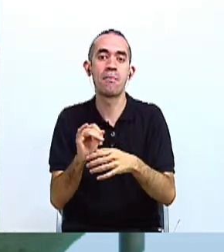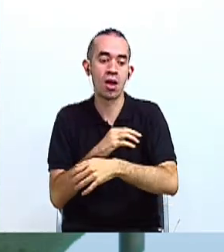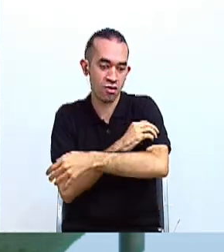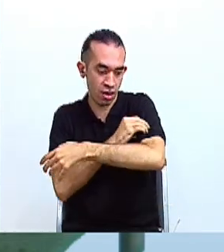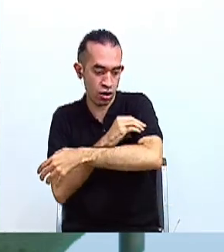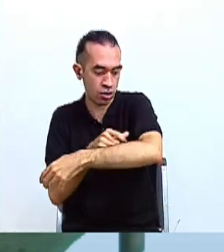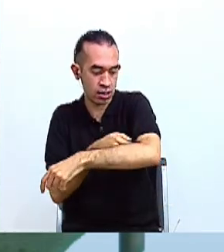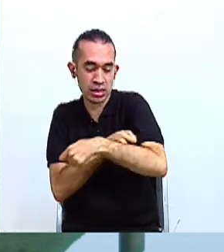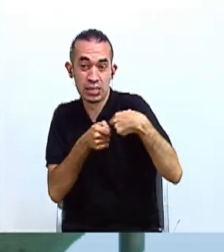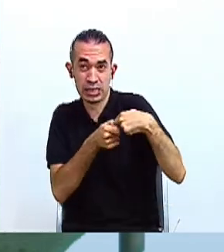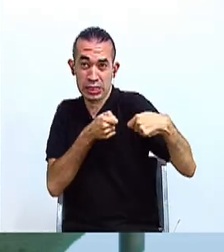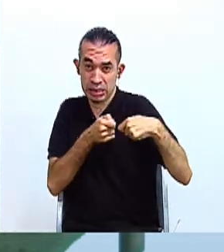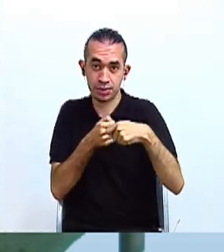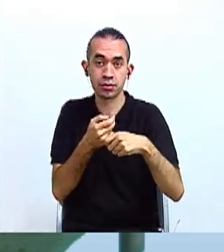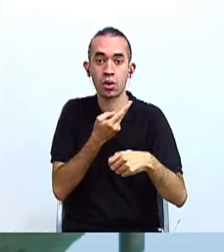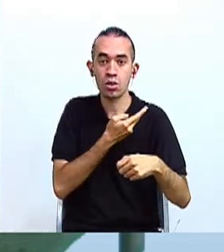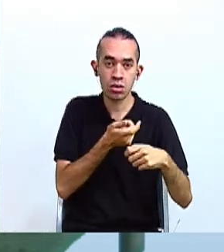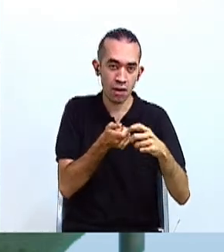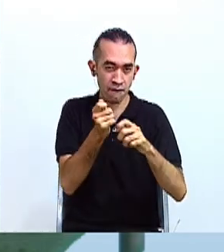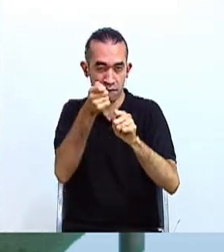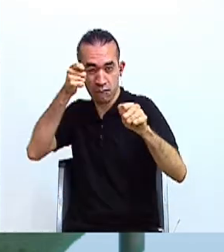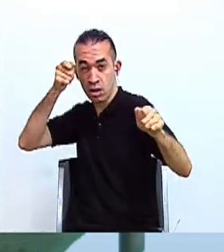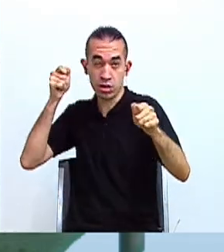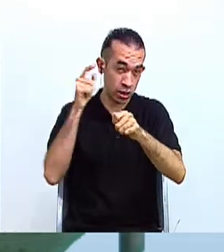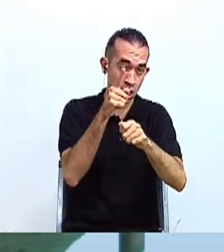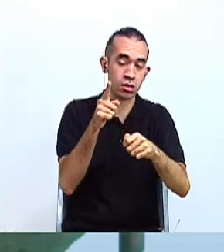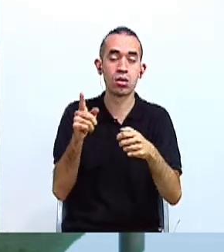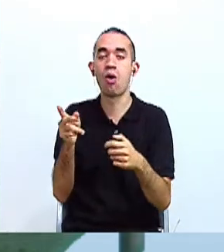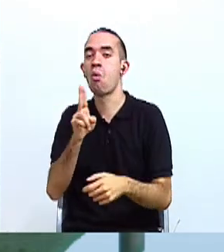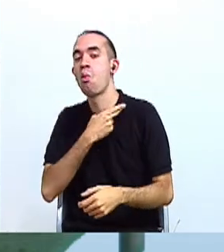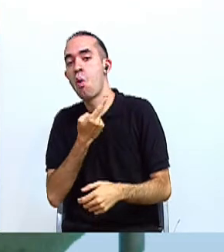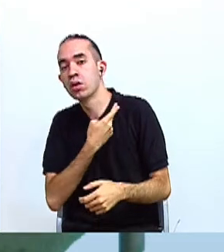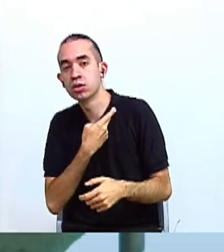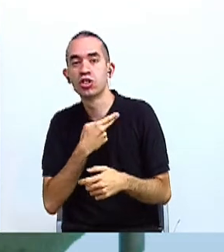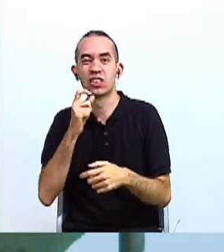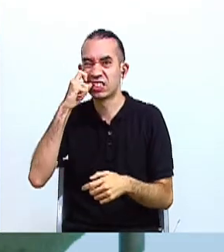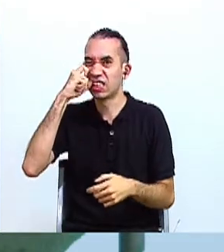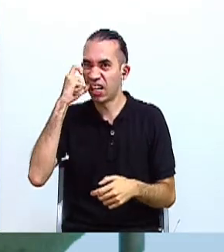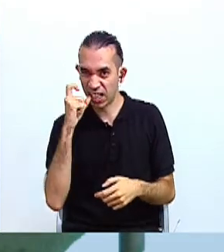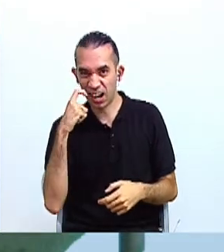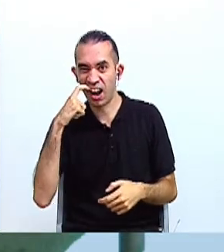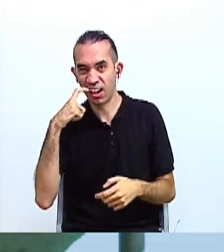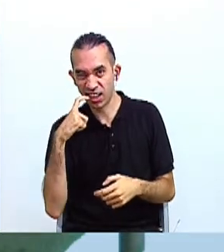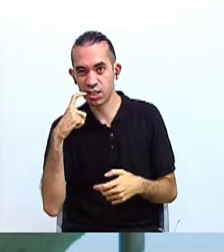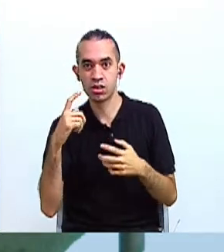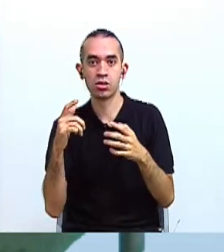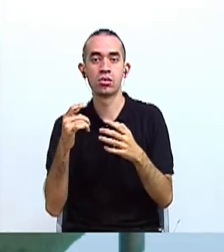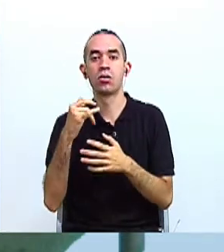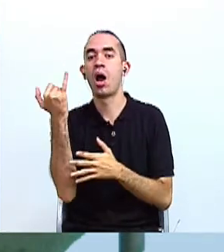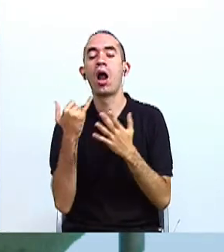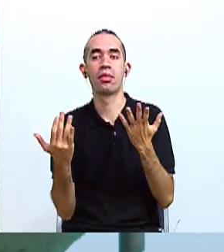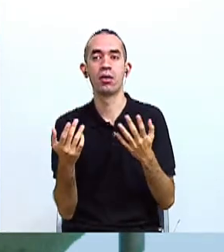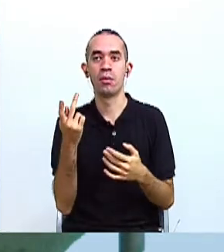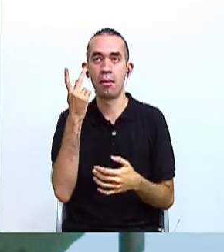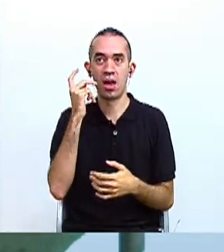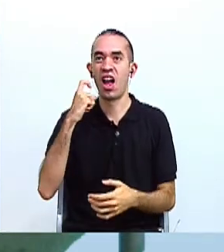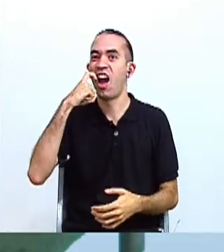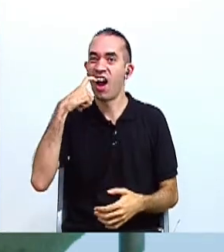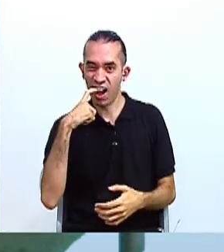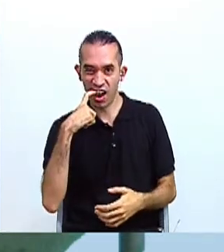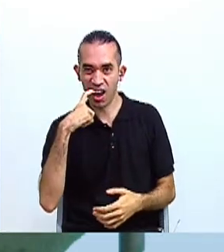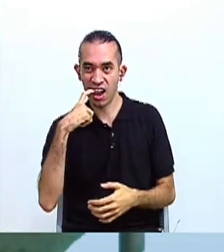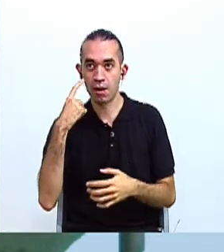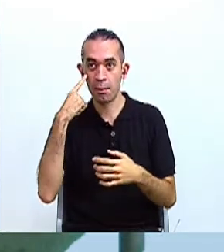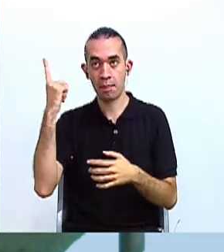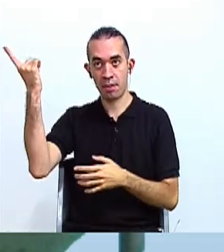flechas, como huesos, como colmillos, para su arte suntuario. Aquí podemos apreciar, por ejemplo, unos colmillos dentro de un